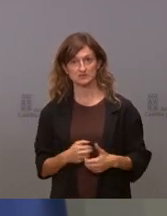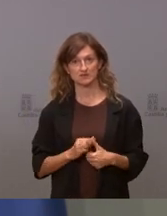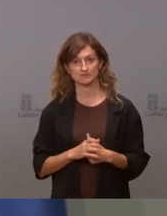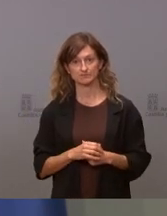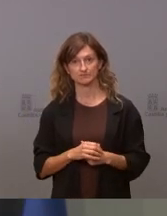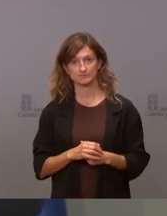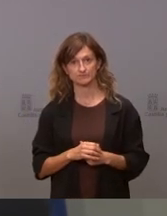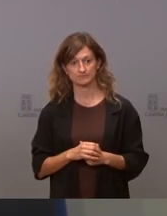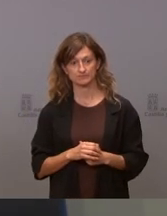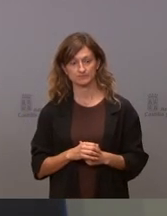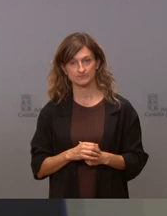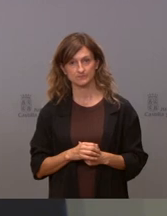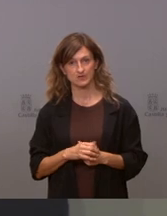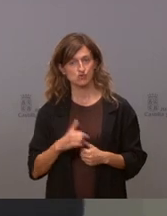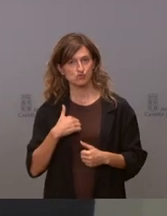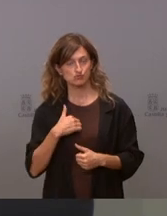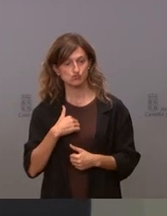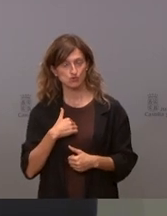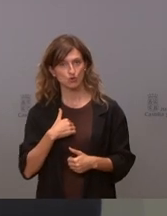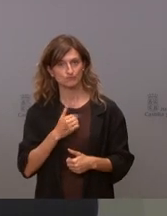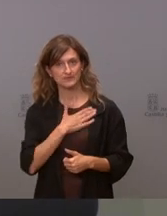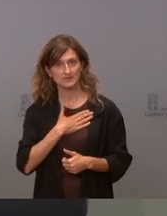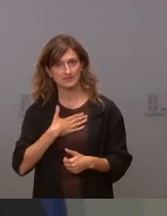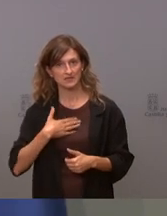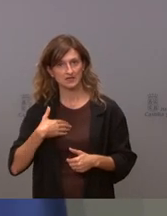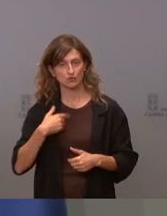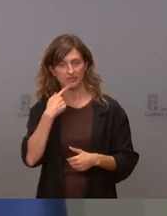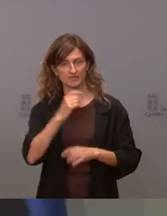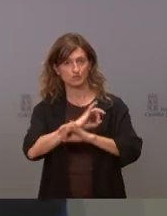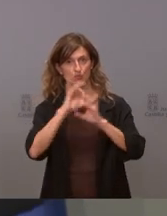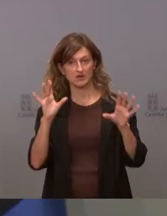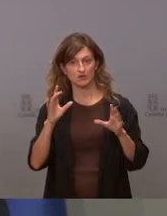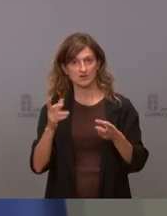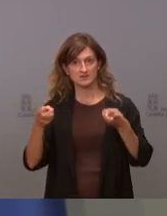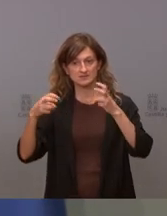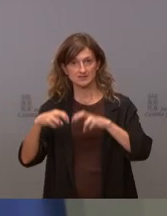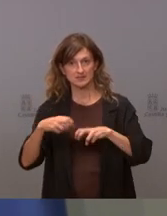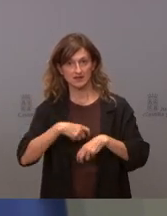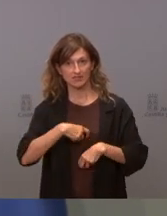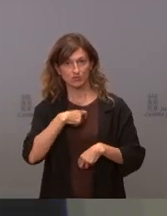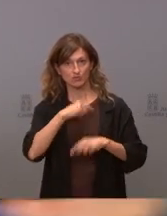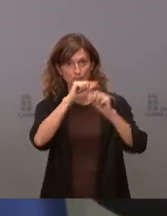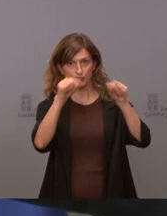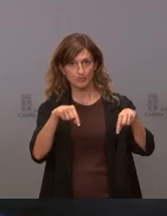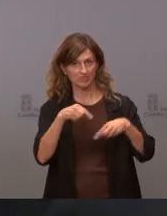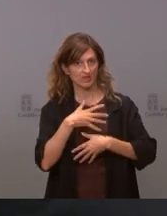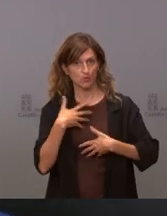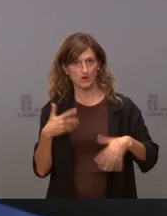y yo estoy dispuesto además lo digo muy claramente a sentarme delante de los ciudadanos de cualquier provincia